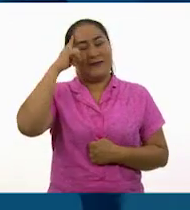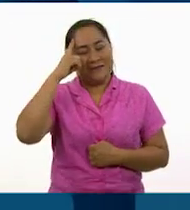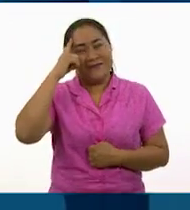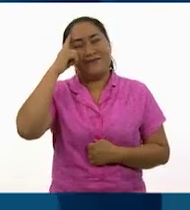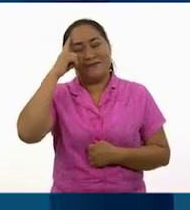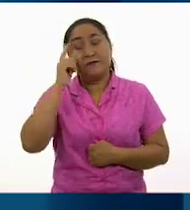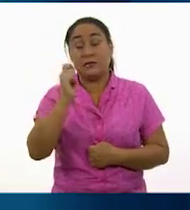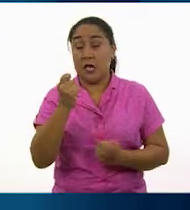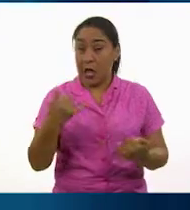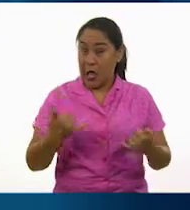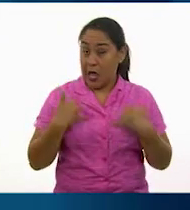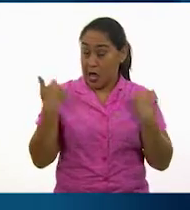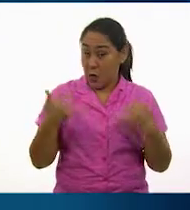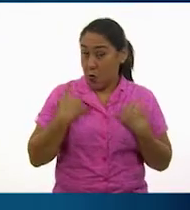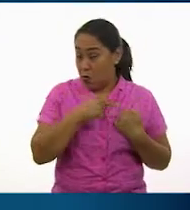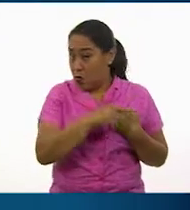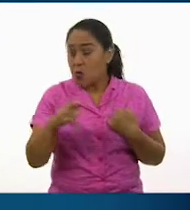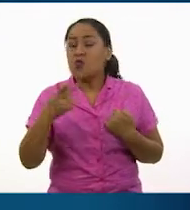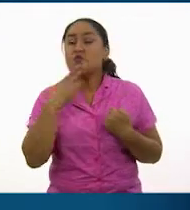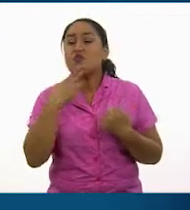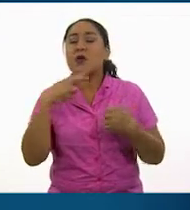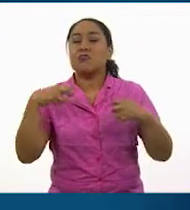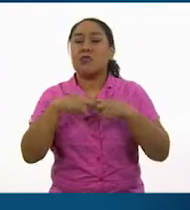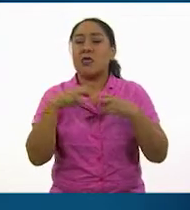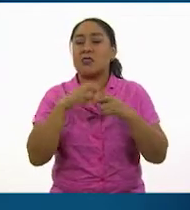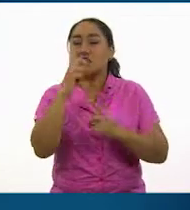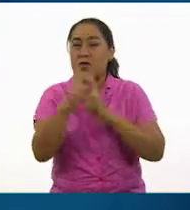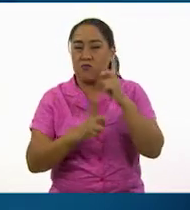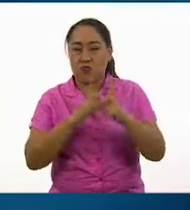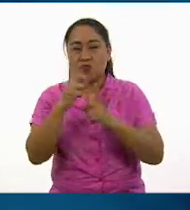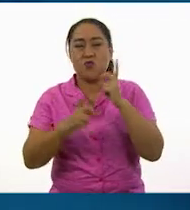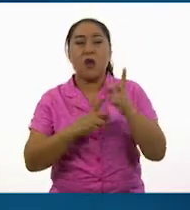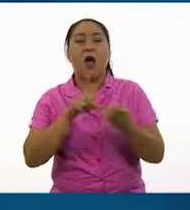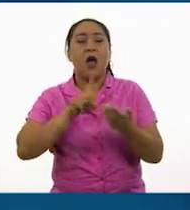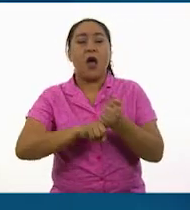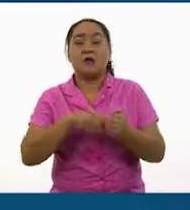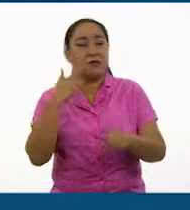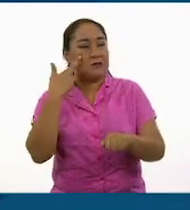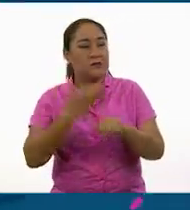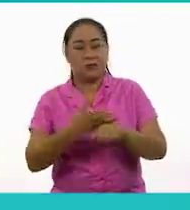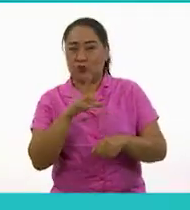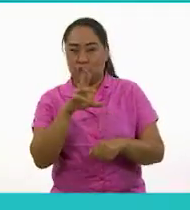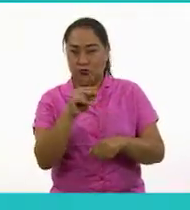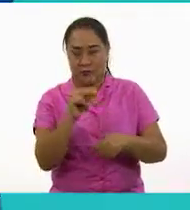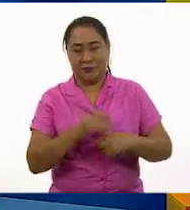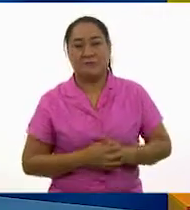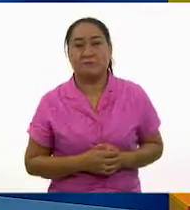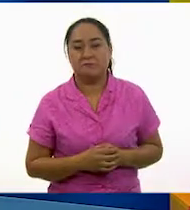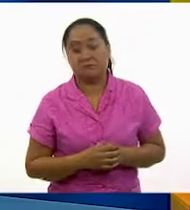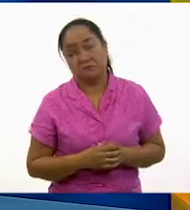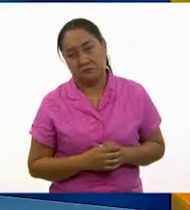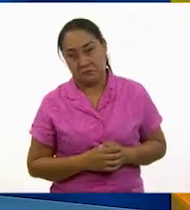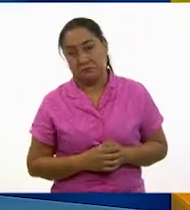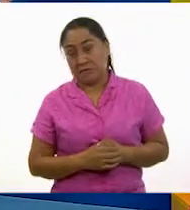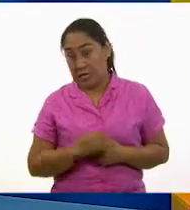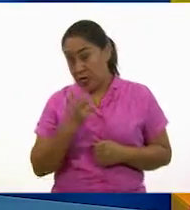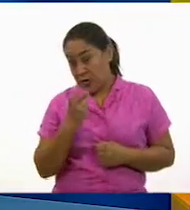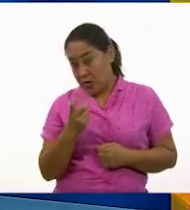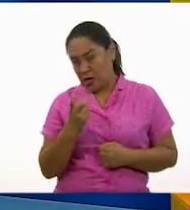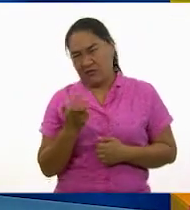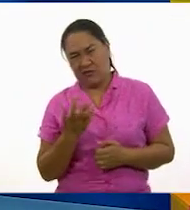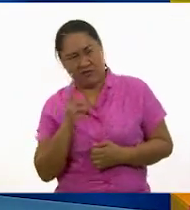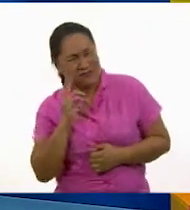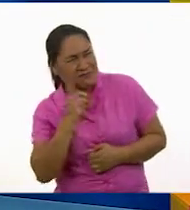Todos los adolescentes utilizan tenis deportivos y son irresponsables. Ok. Ahí, ¿qué